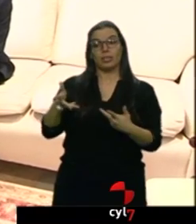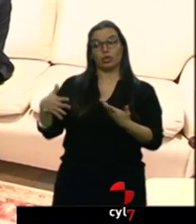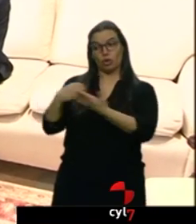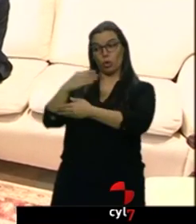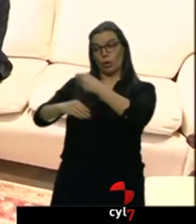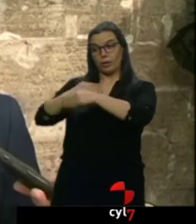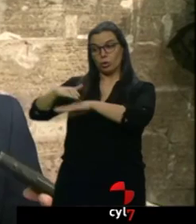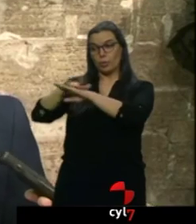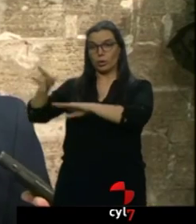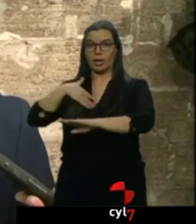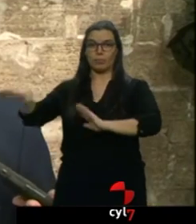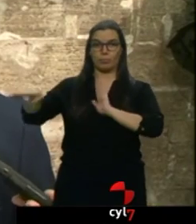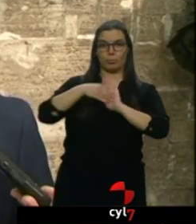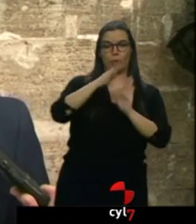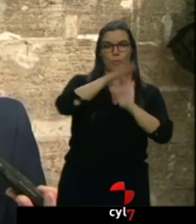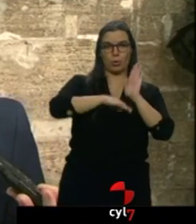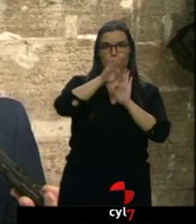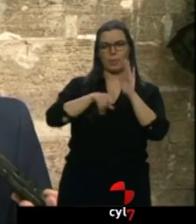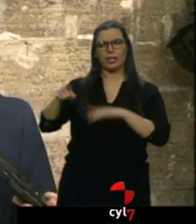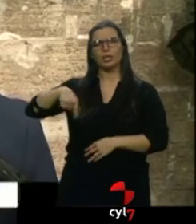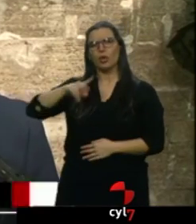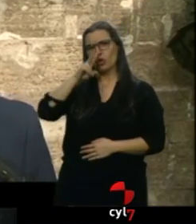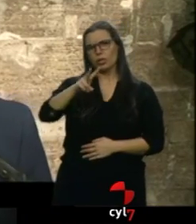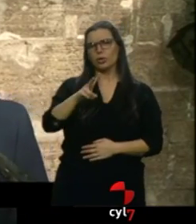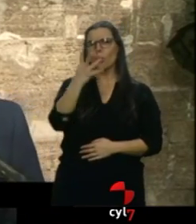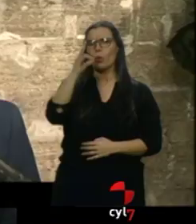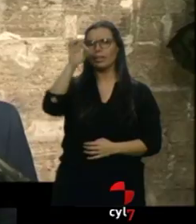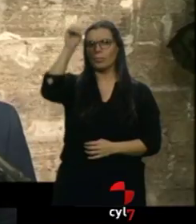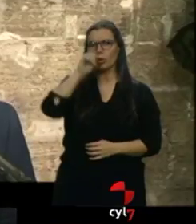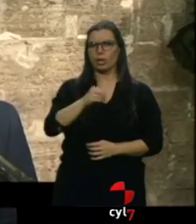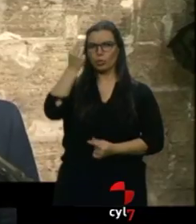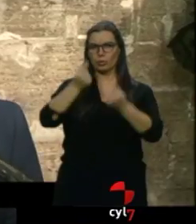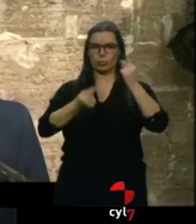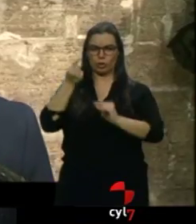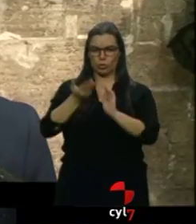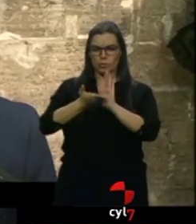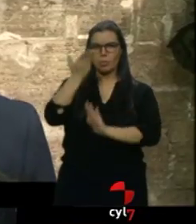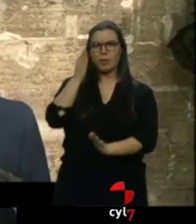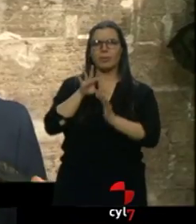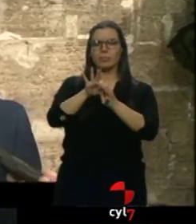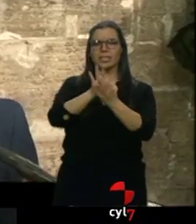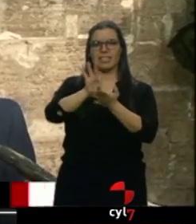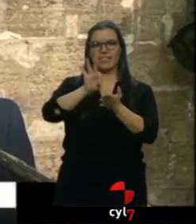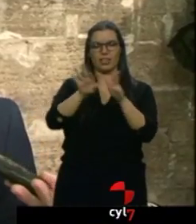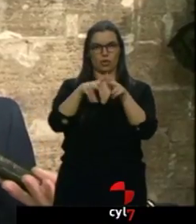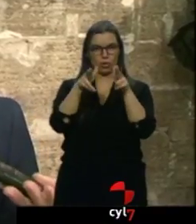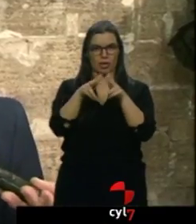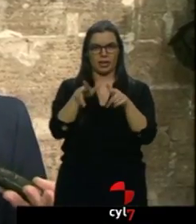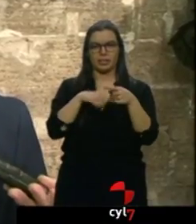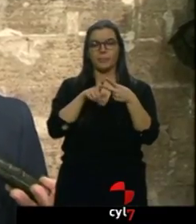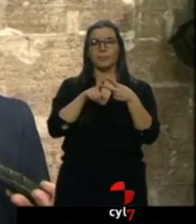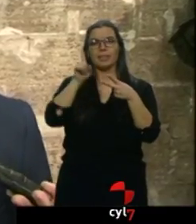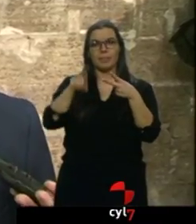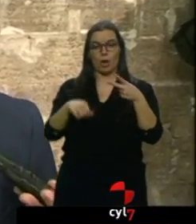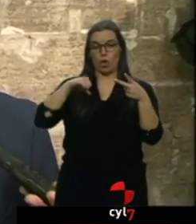llevar a su programa. Ha aumentado en los últimos dos años un 40% el presupuesto de servicios sociales. Ha revertido